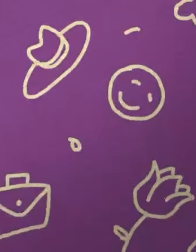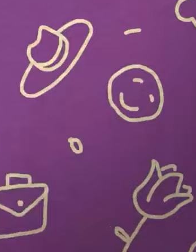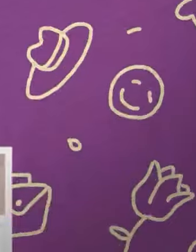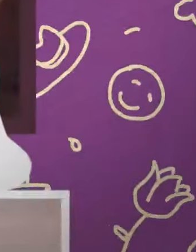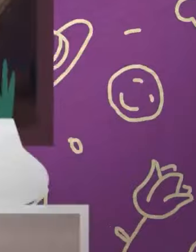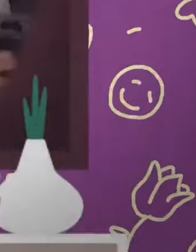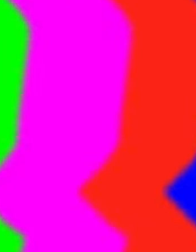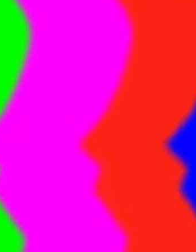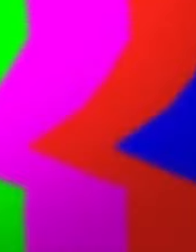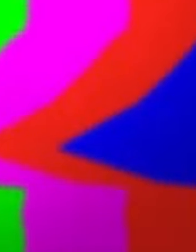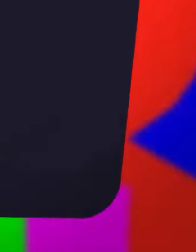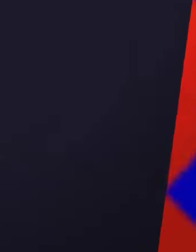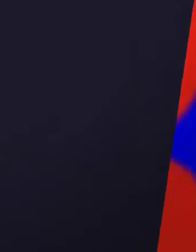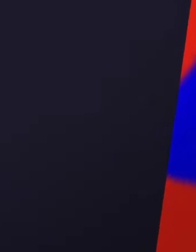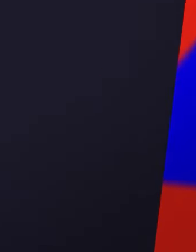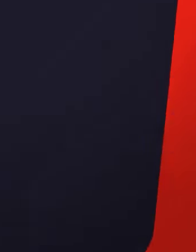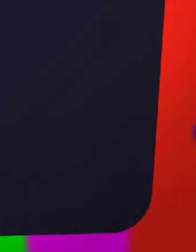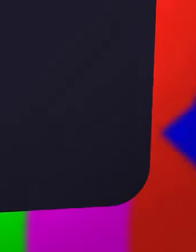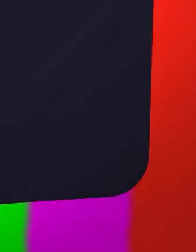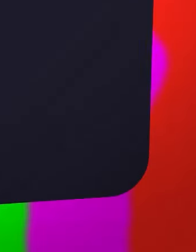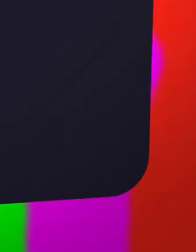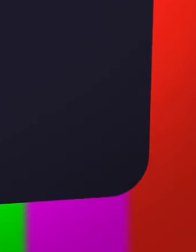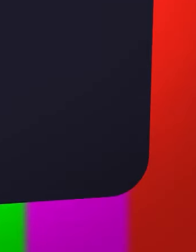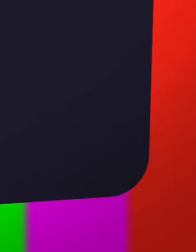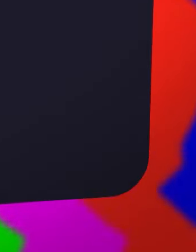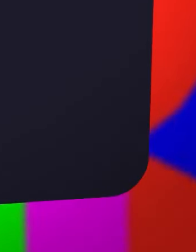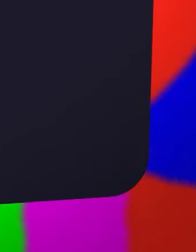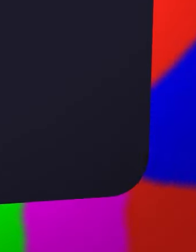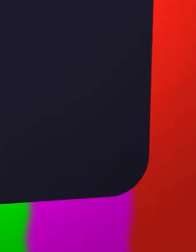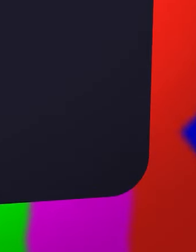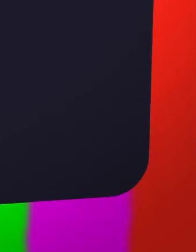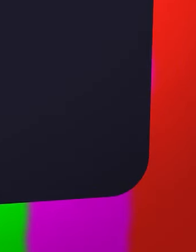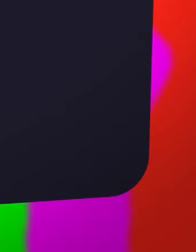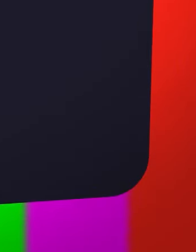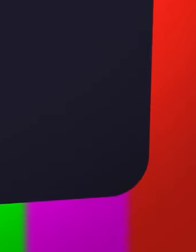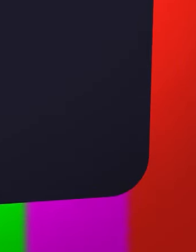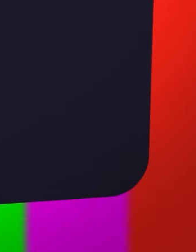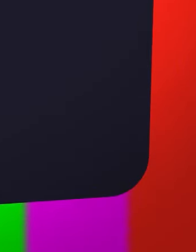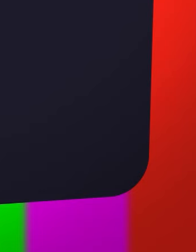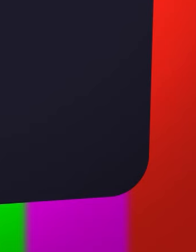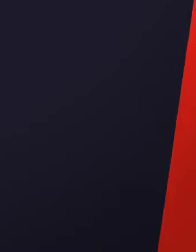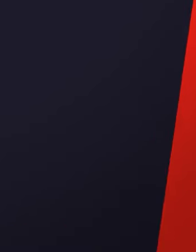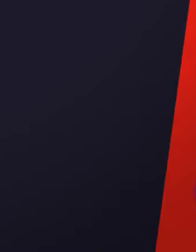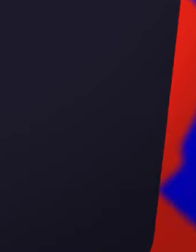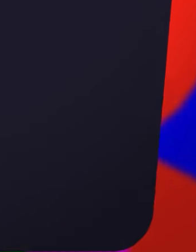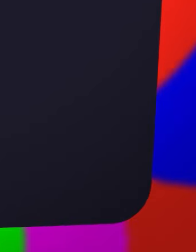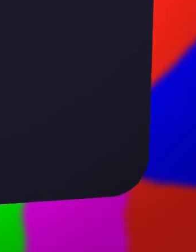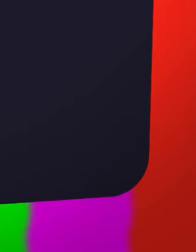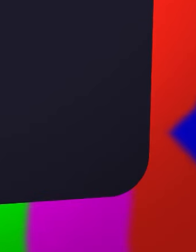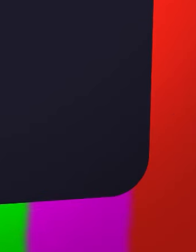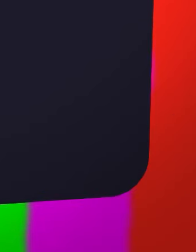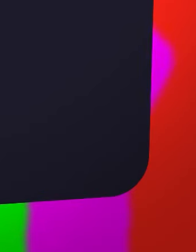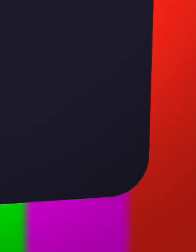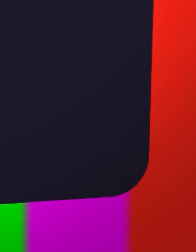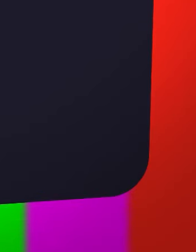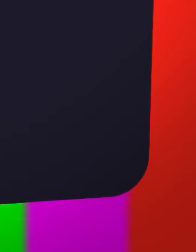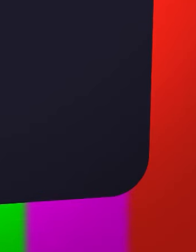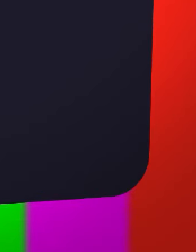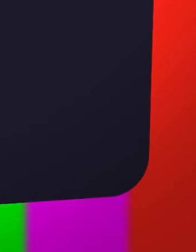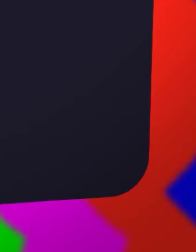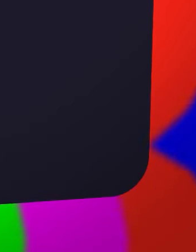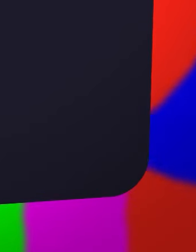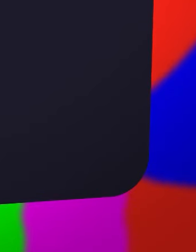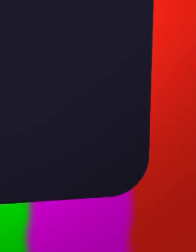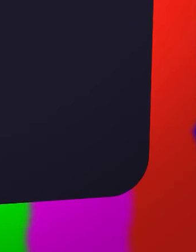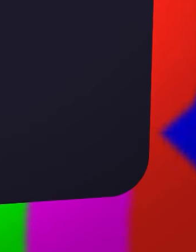Menú. Busca Ajustes o Configuración. También puedes hacerlo directamente desde la